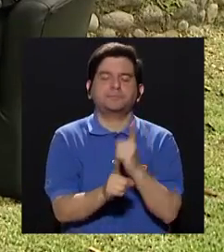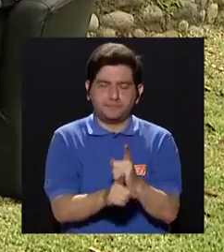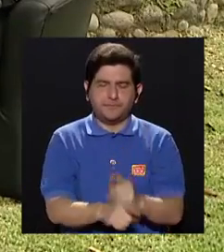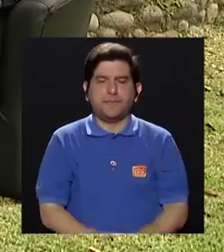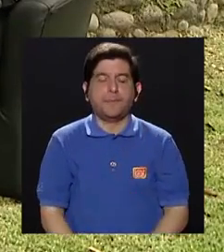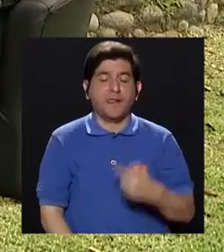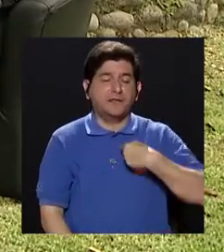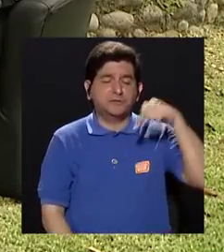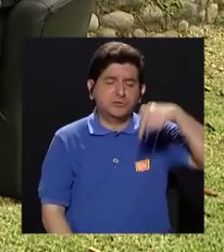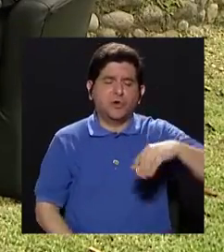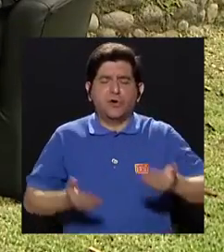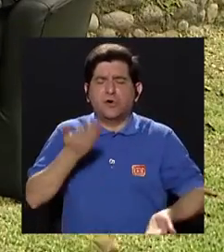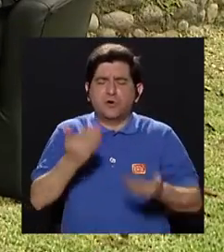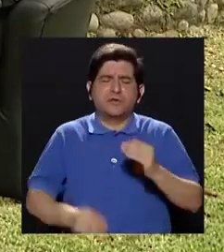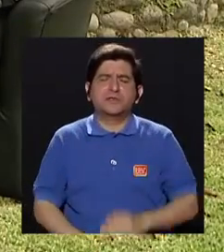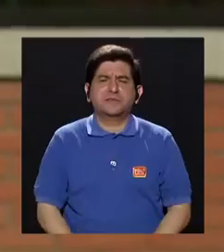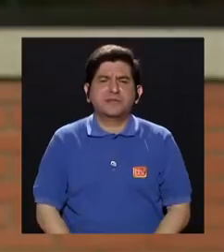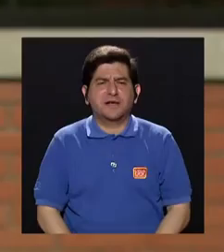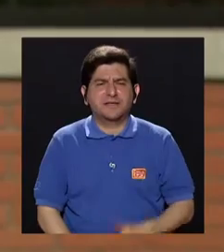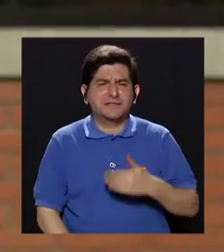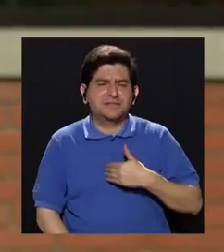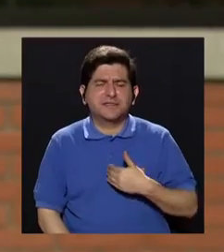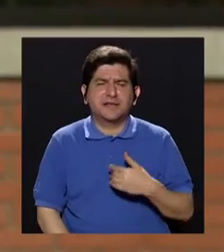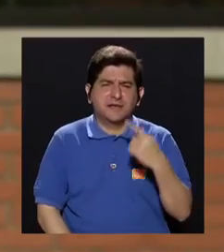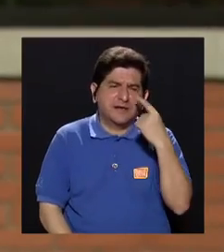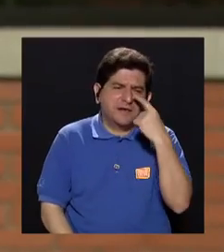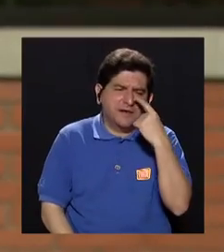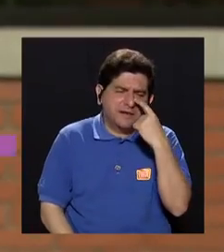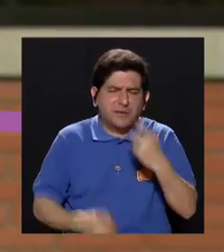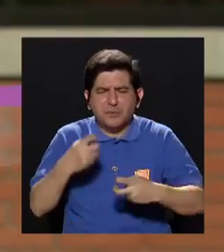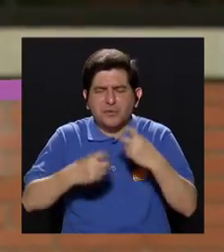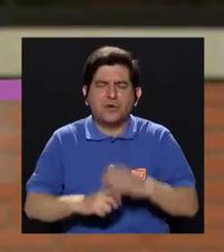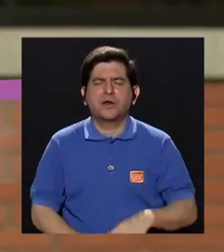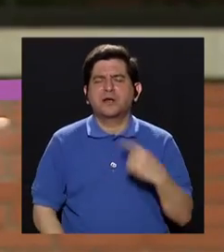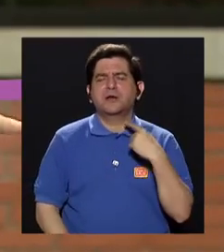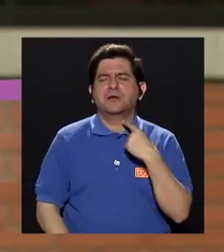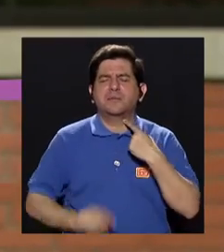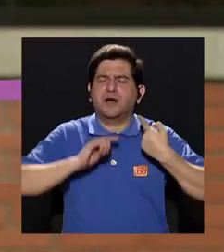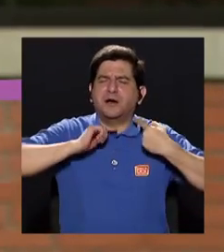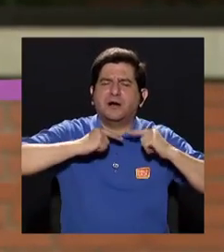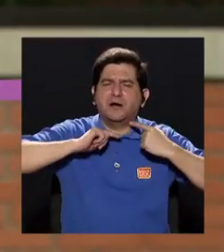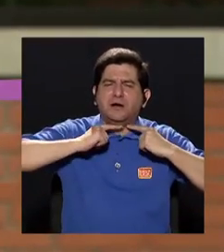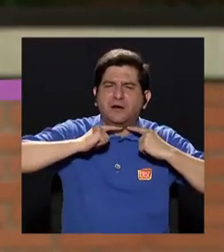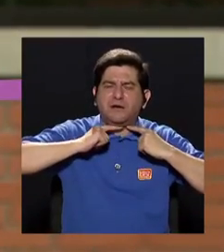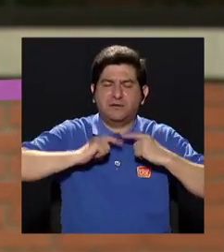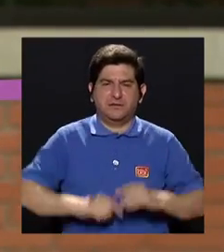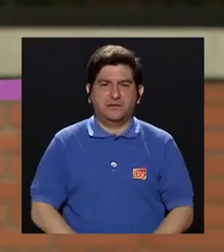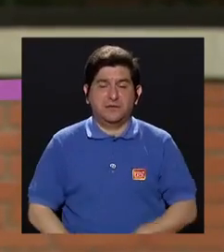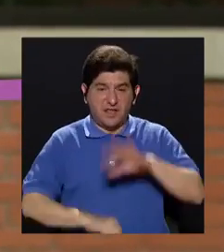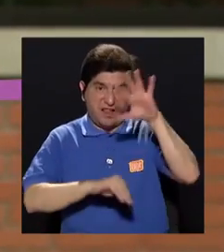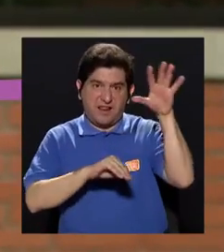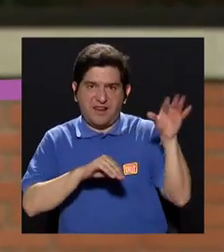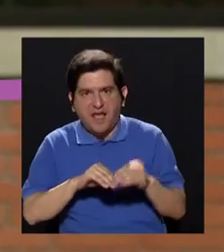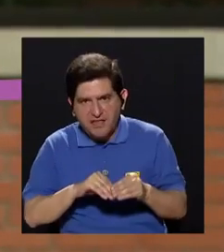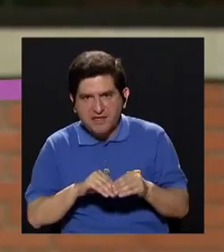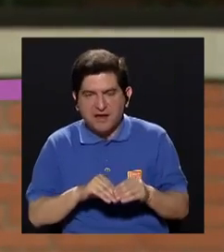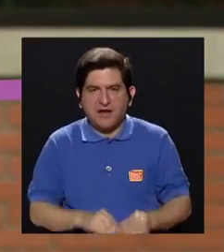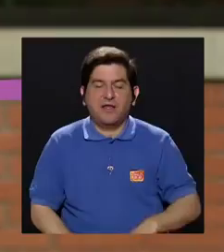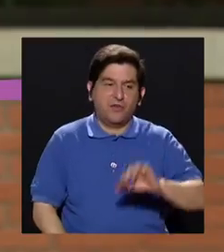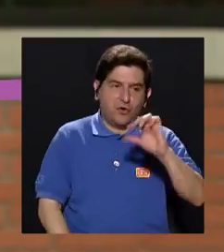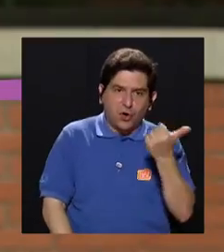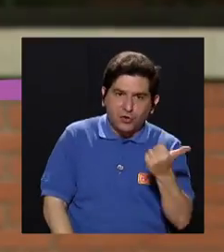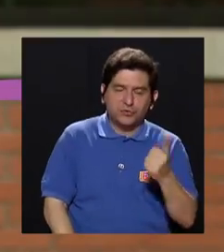Es correcto también. Porque de pronto yo ya amanecí ahí como un poquito con la nariz o con dolor de garganta. Entonces, además le